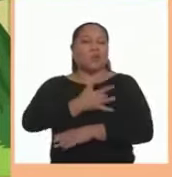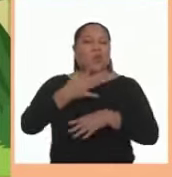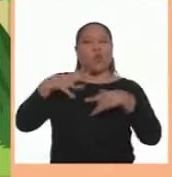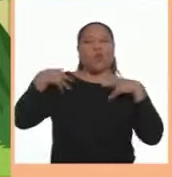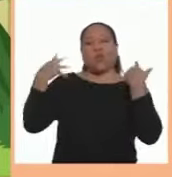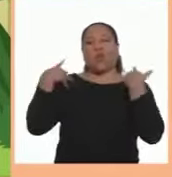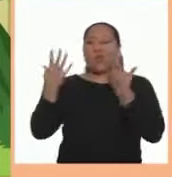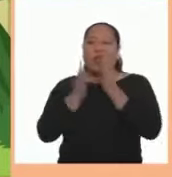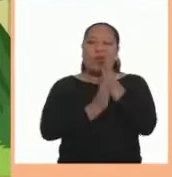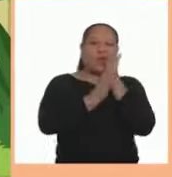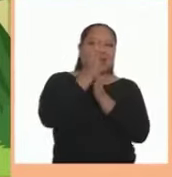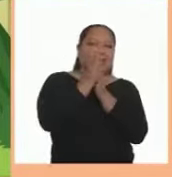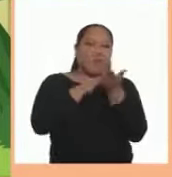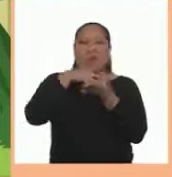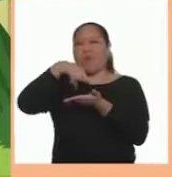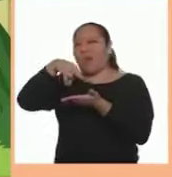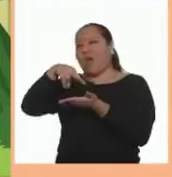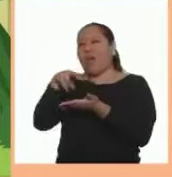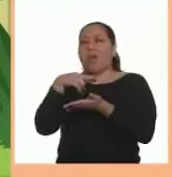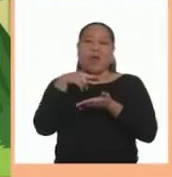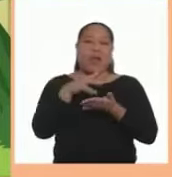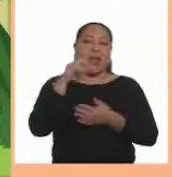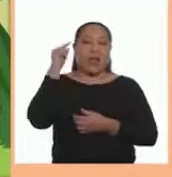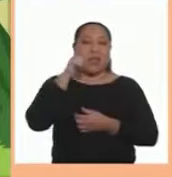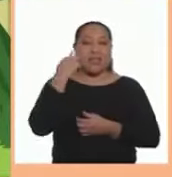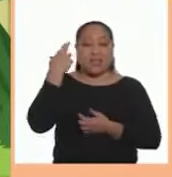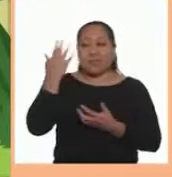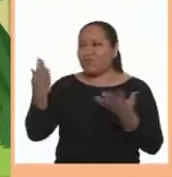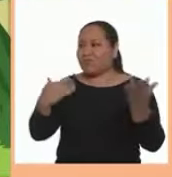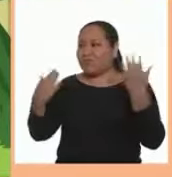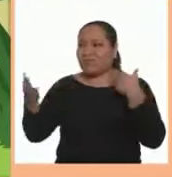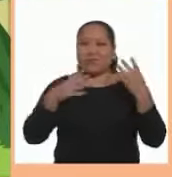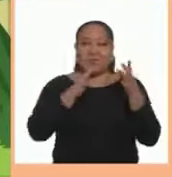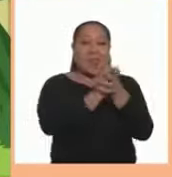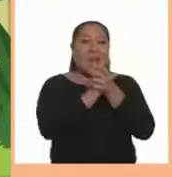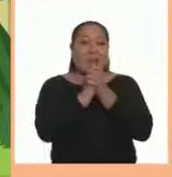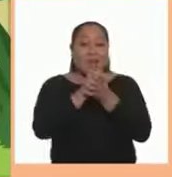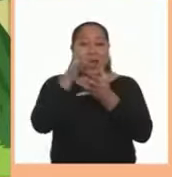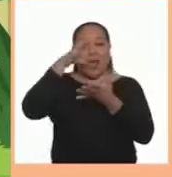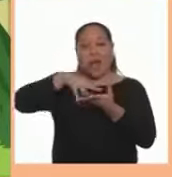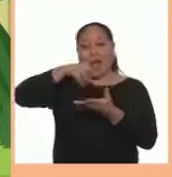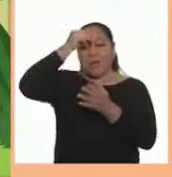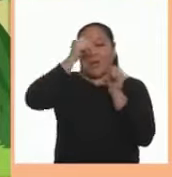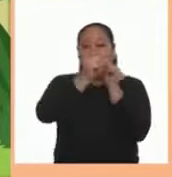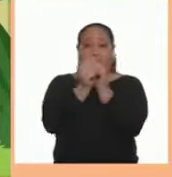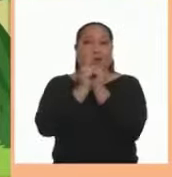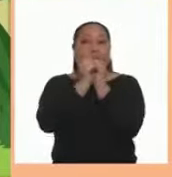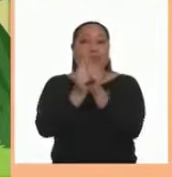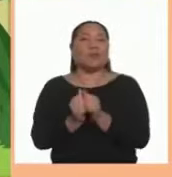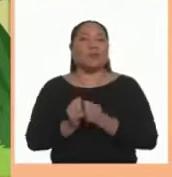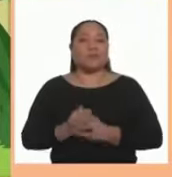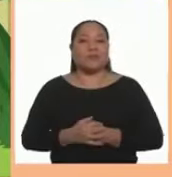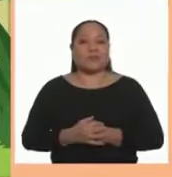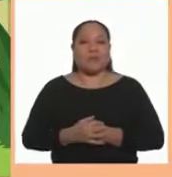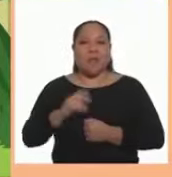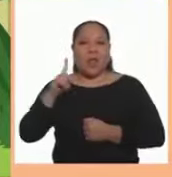Cuando la escucha Siente alegría Y ganas de bailar Por eso Invita a sus amigos Para